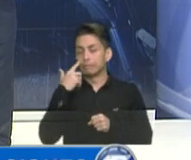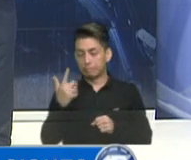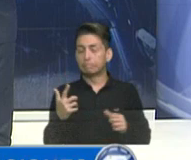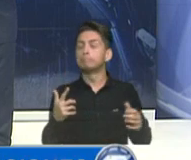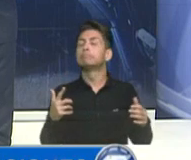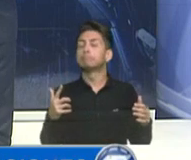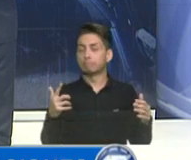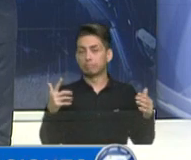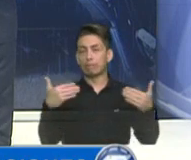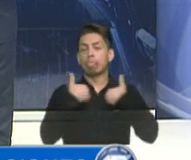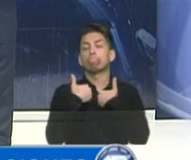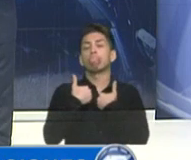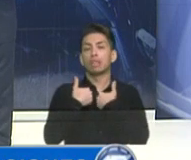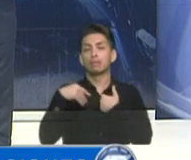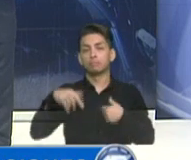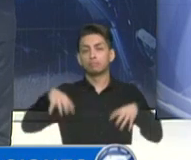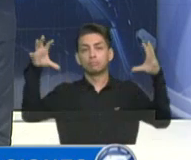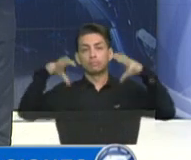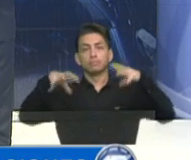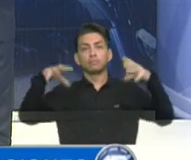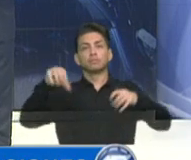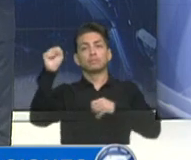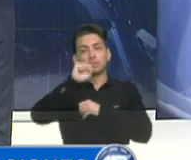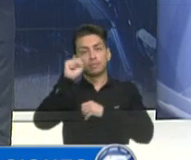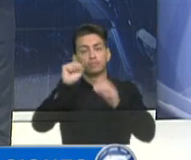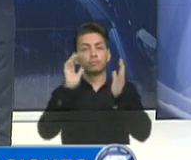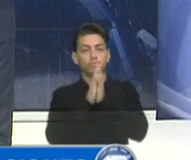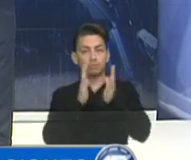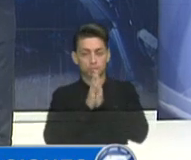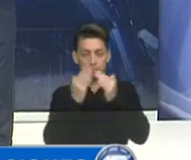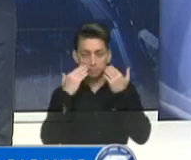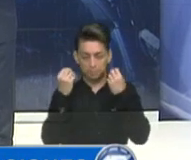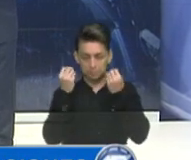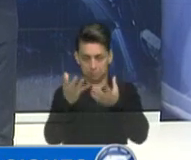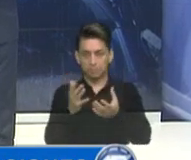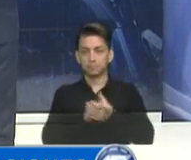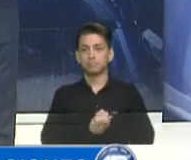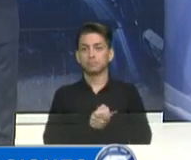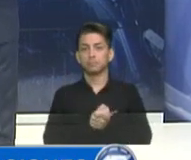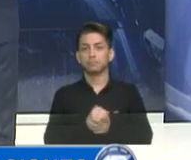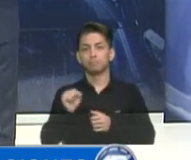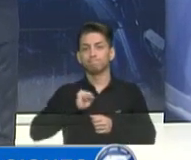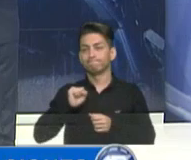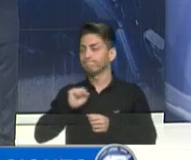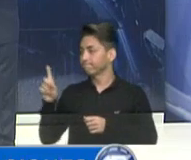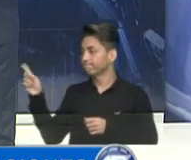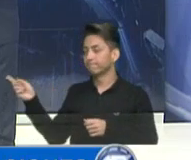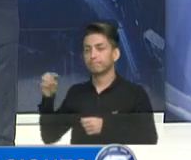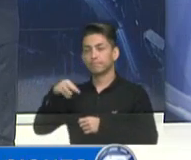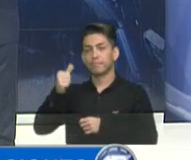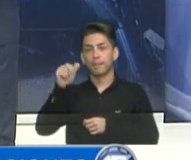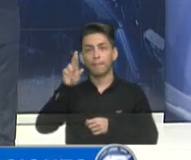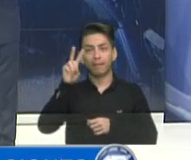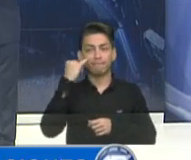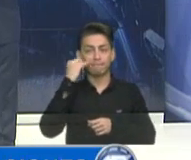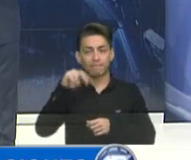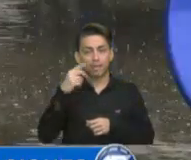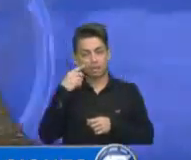las torrenciales lluvias del sábado y el domingo. Tenemos a continuación con nuestro compañero Marvin García un recuento de los daños.